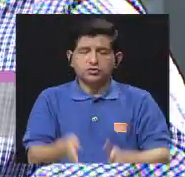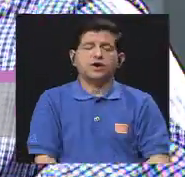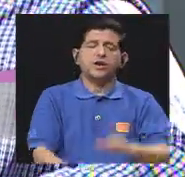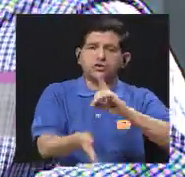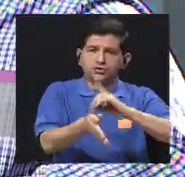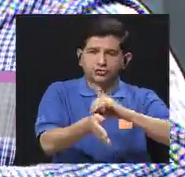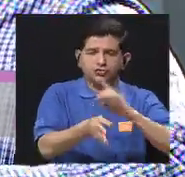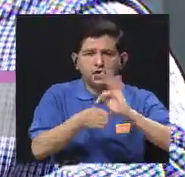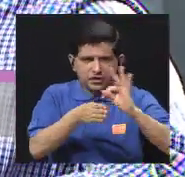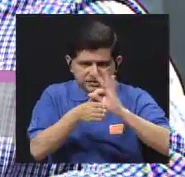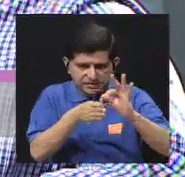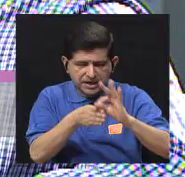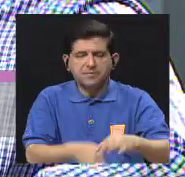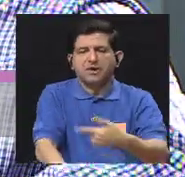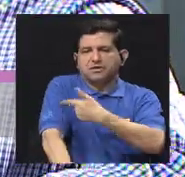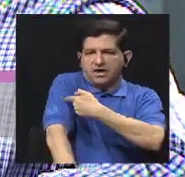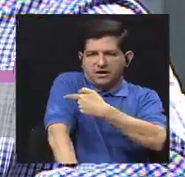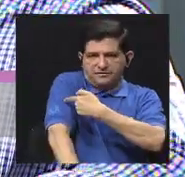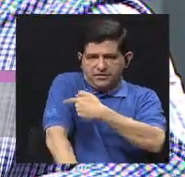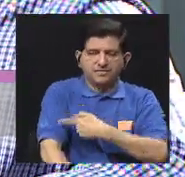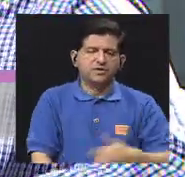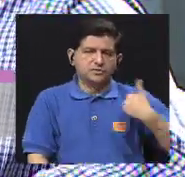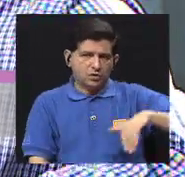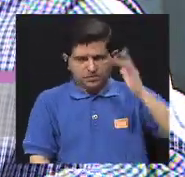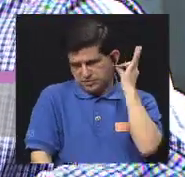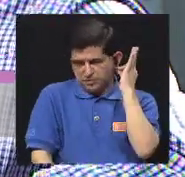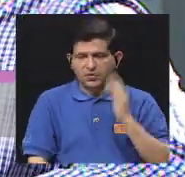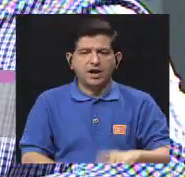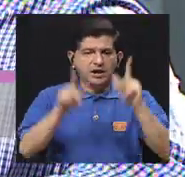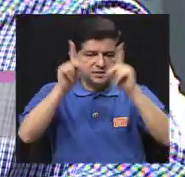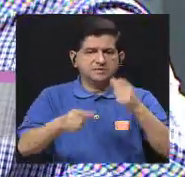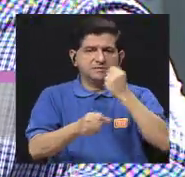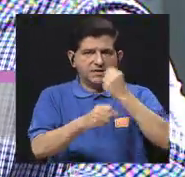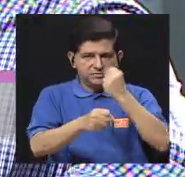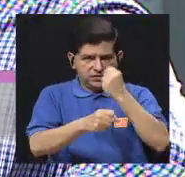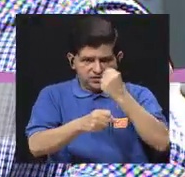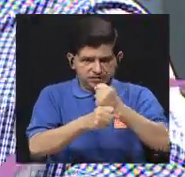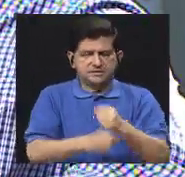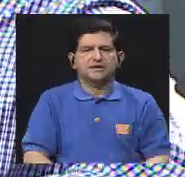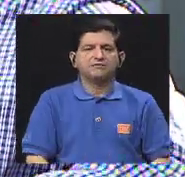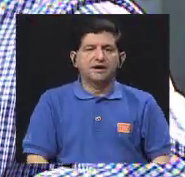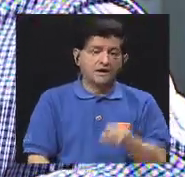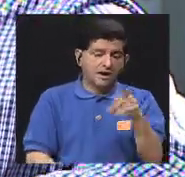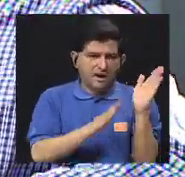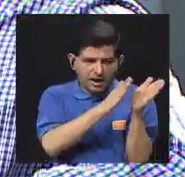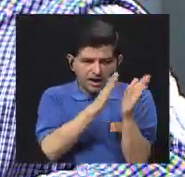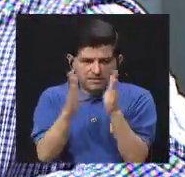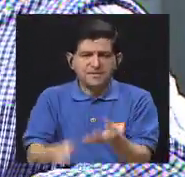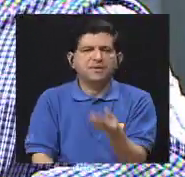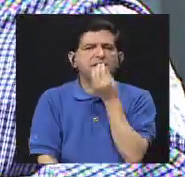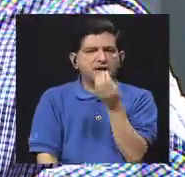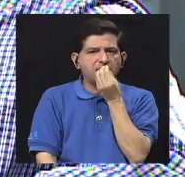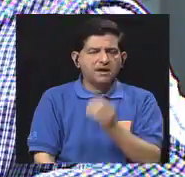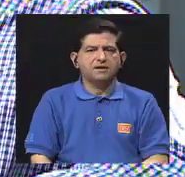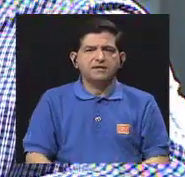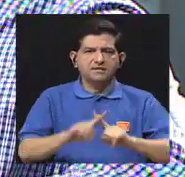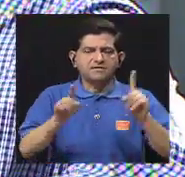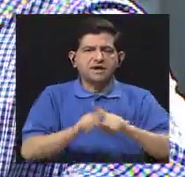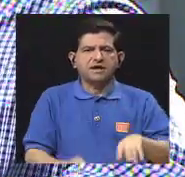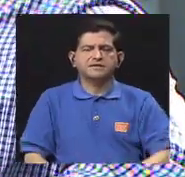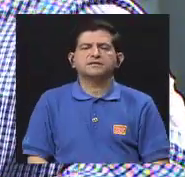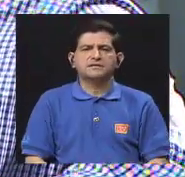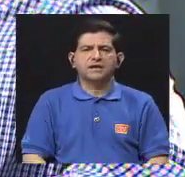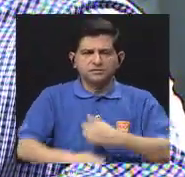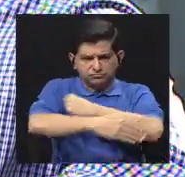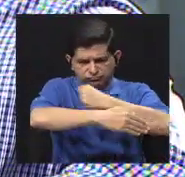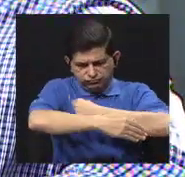médicos, terapeutas, enfermeros, enfermeras, personas que trabajan en la preparación de alimentos, fórmulas, todo eso,